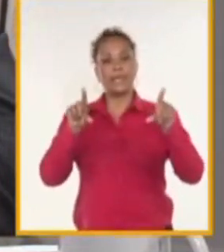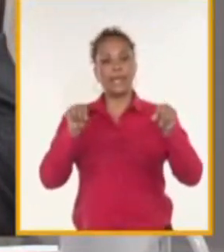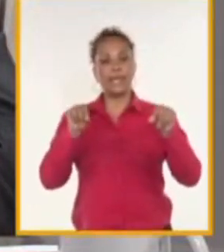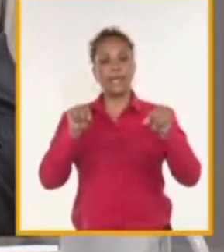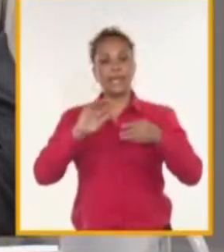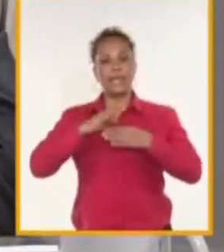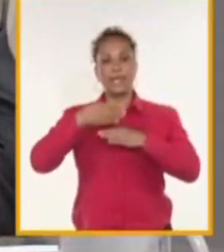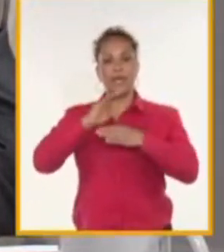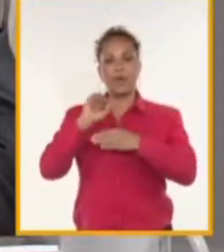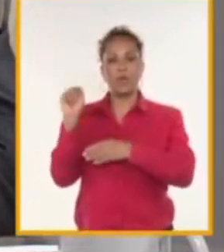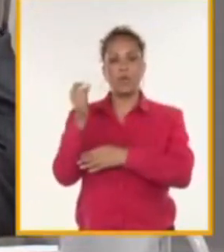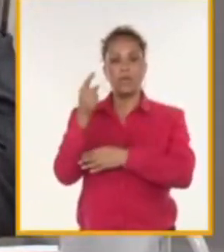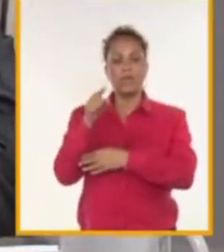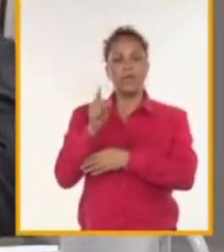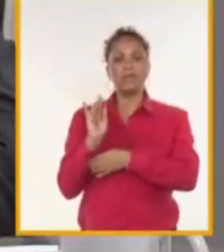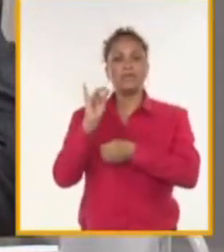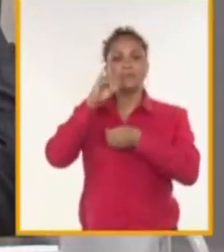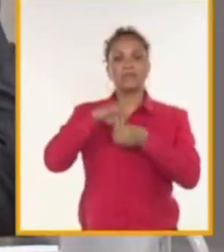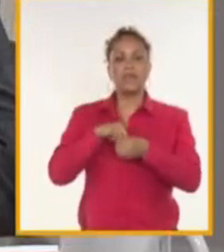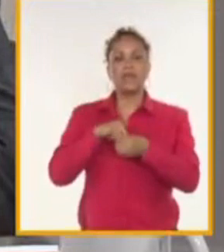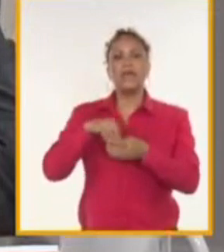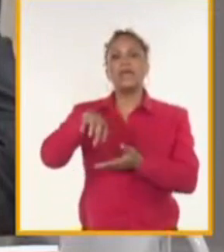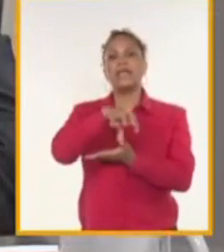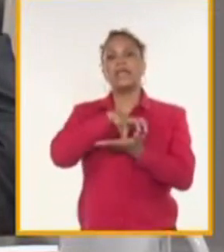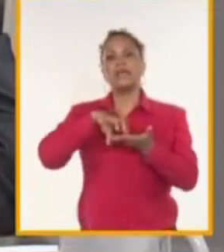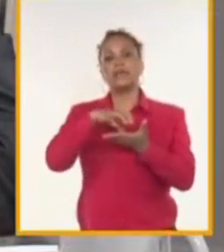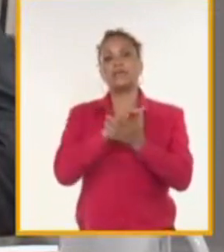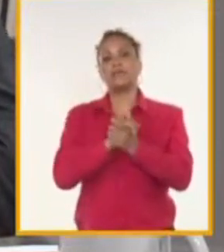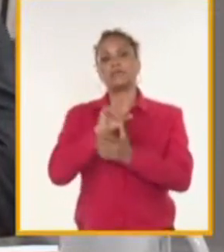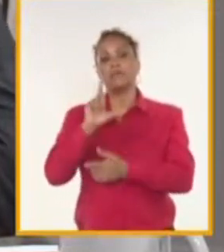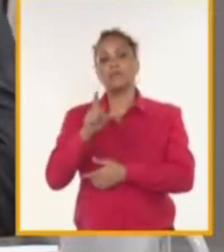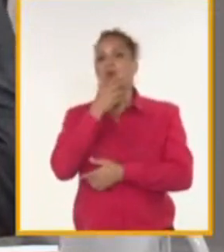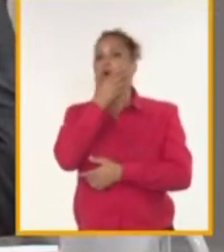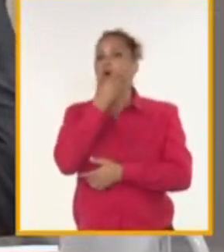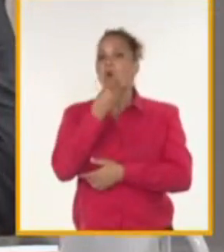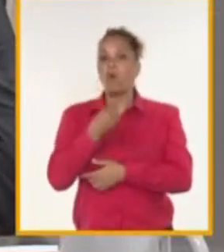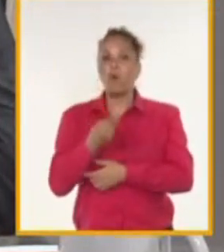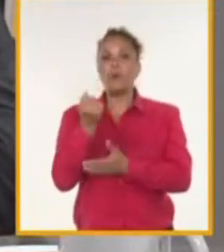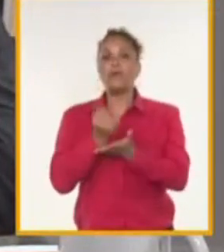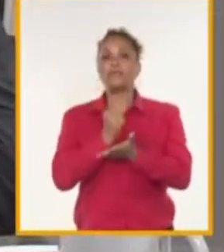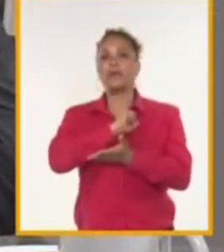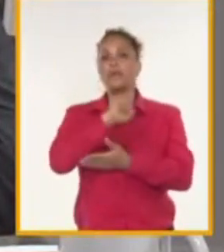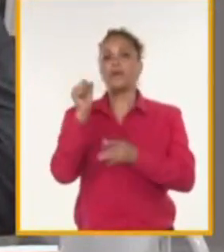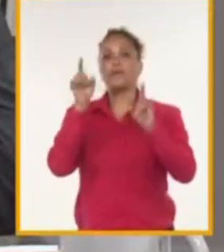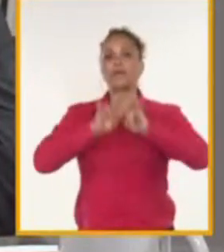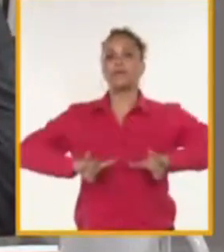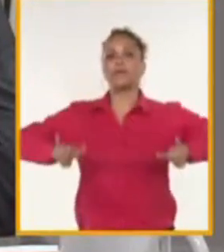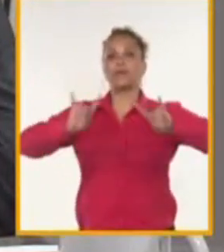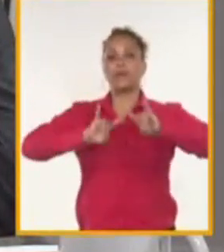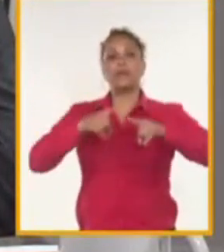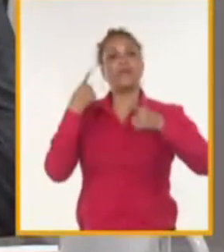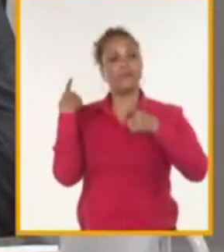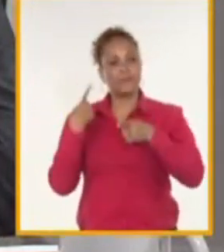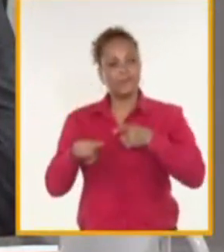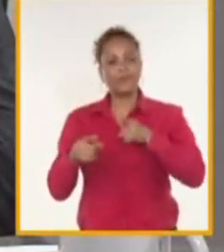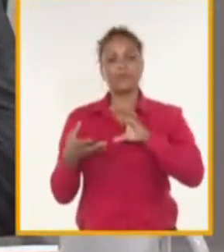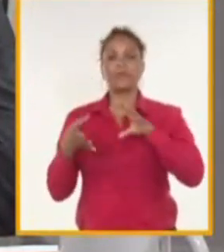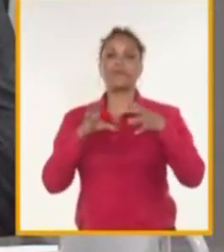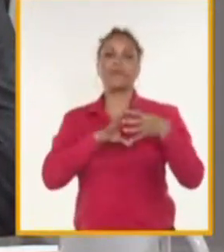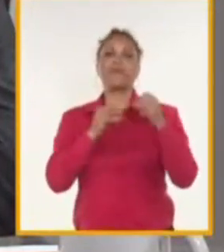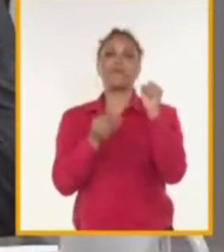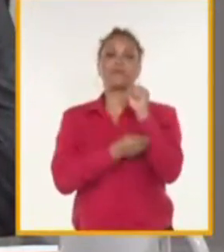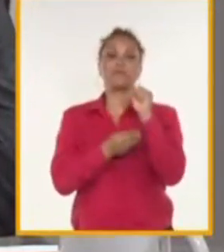contribuido a la inserción dentro de la zona especial de muchos jóvenes egresados de nuestra universidad, que es otra potencialidad que hoy